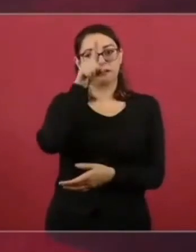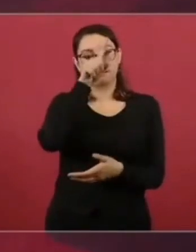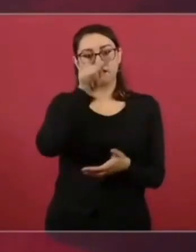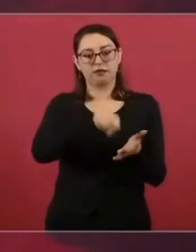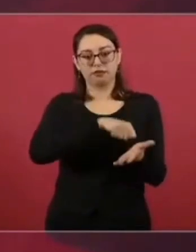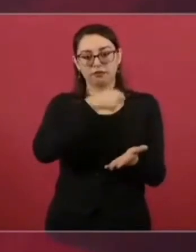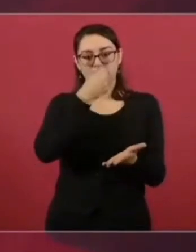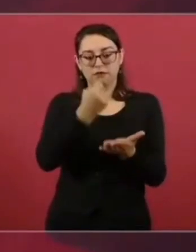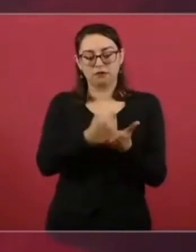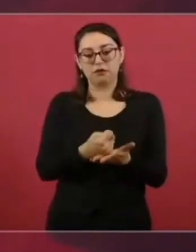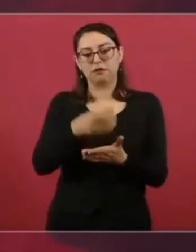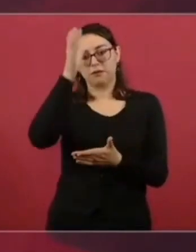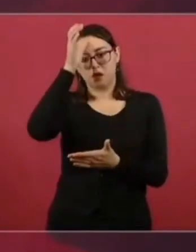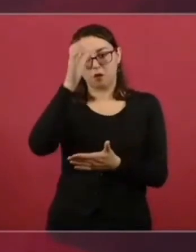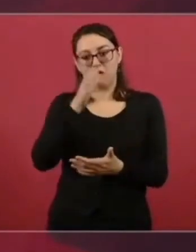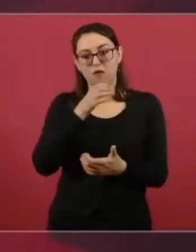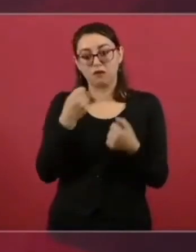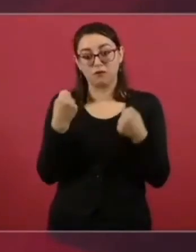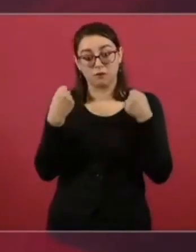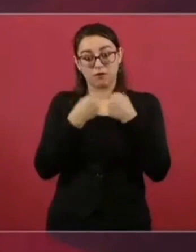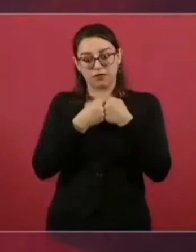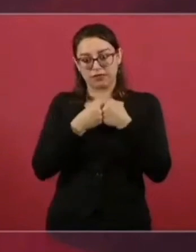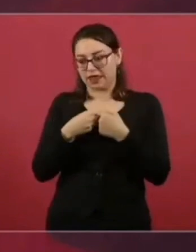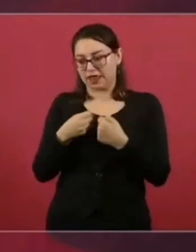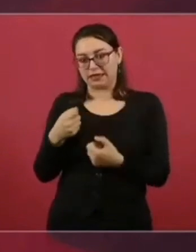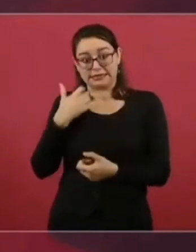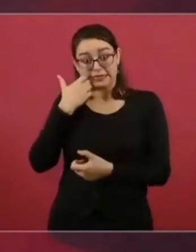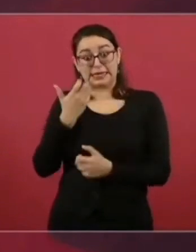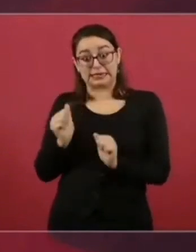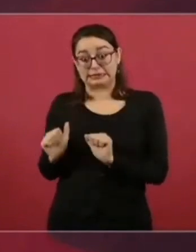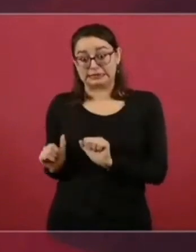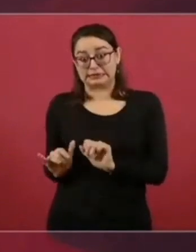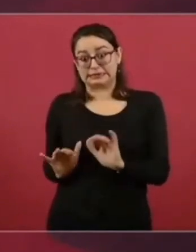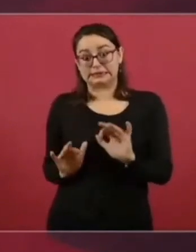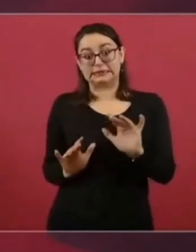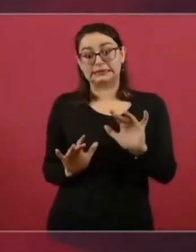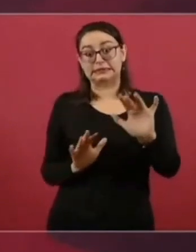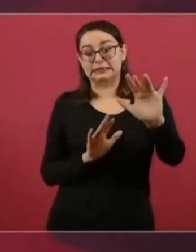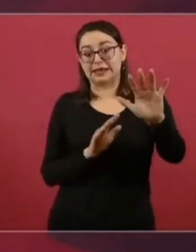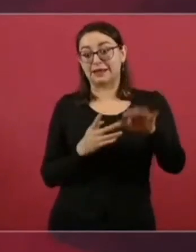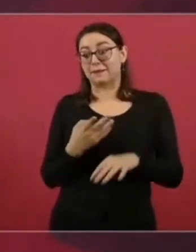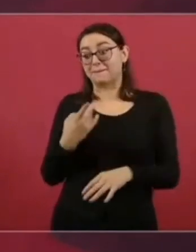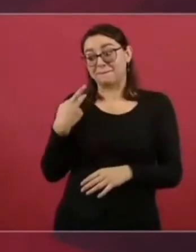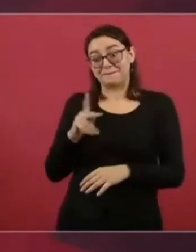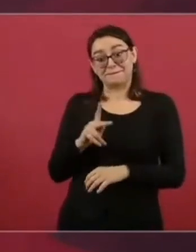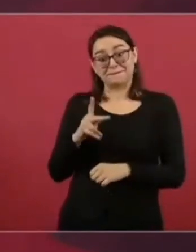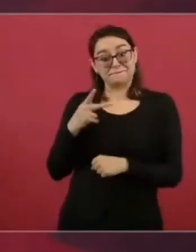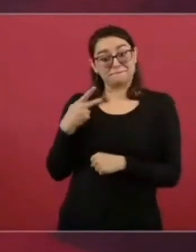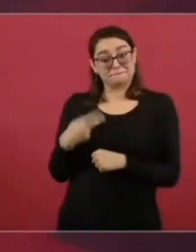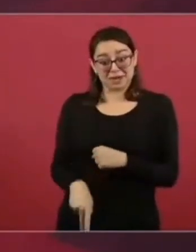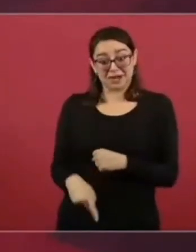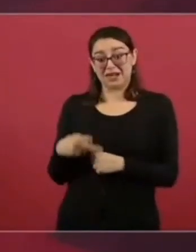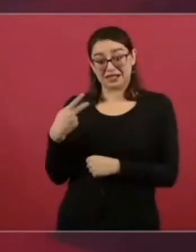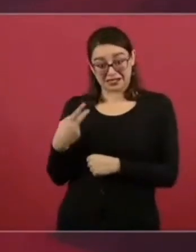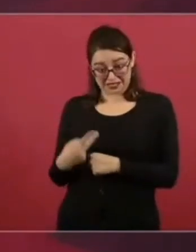a la en Tamaulipas, a la frontera a la